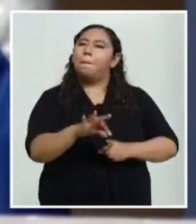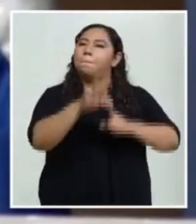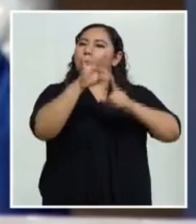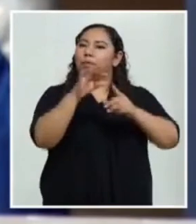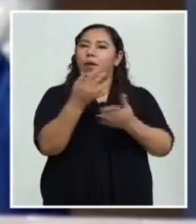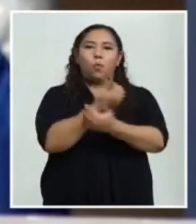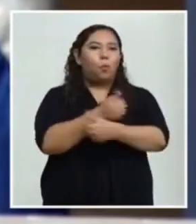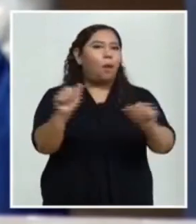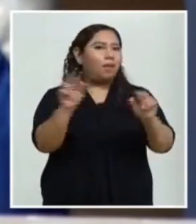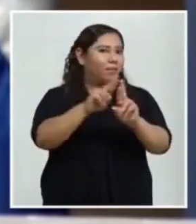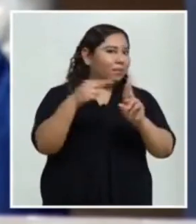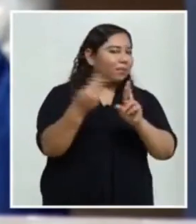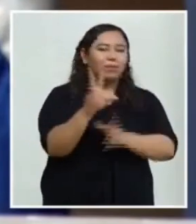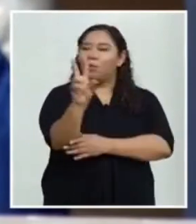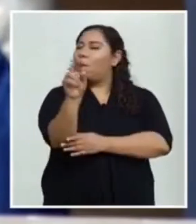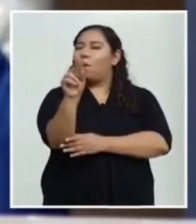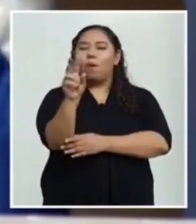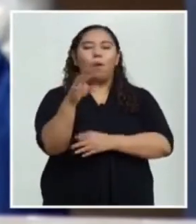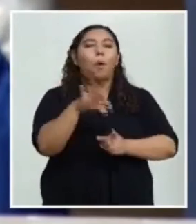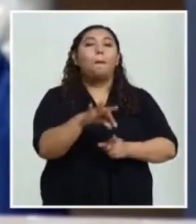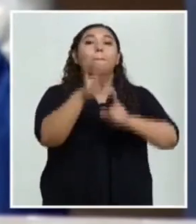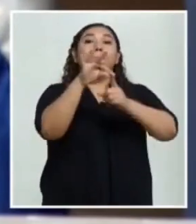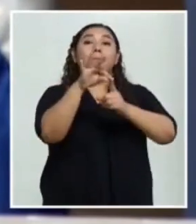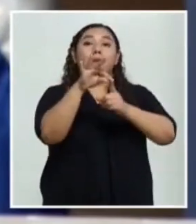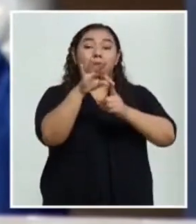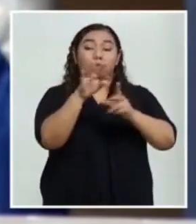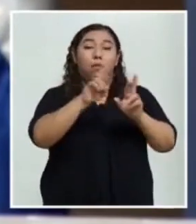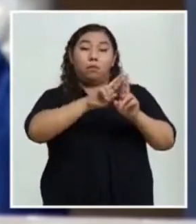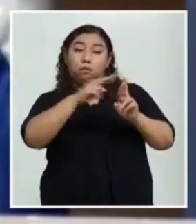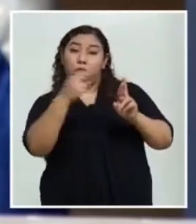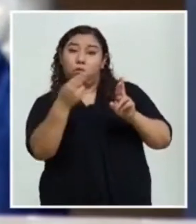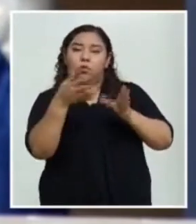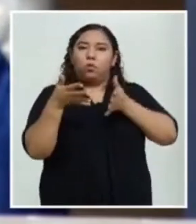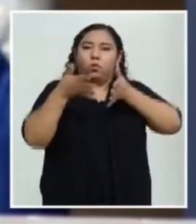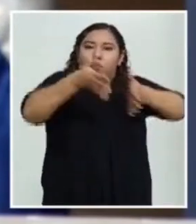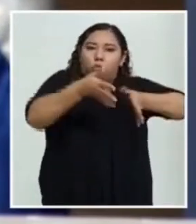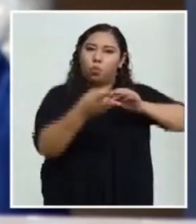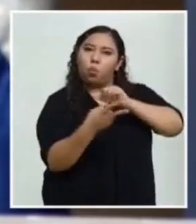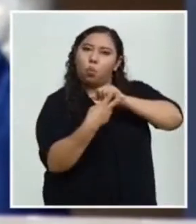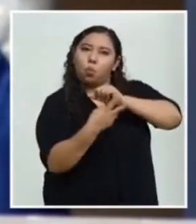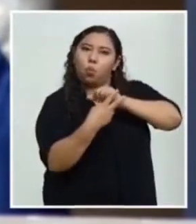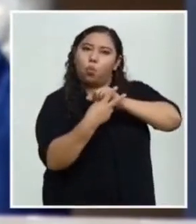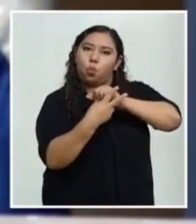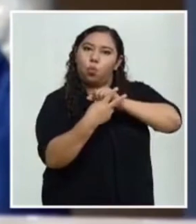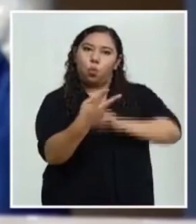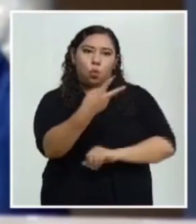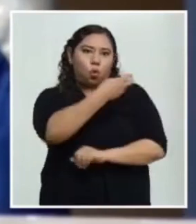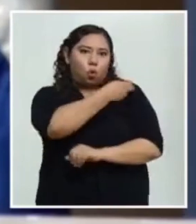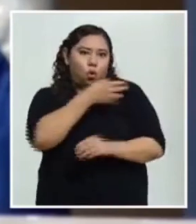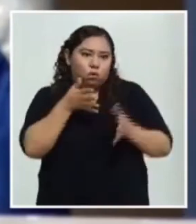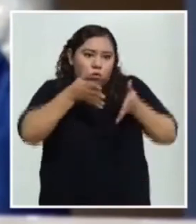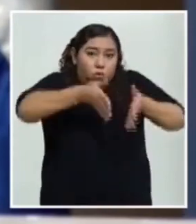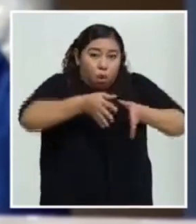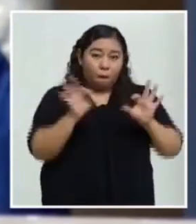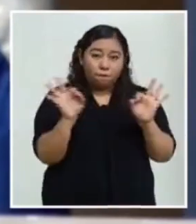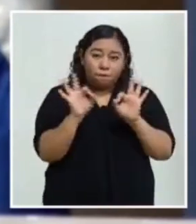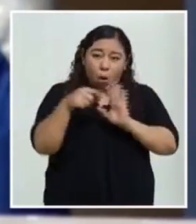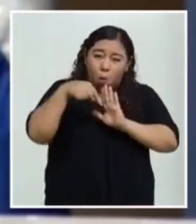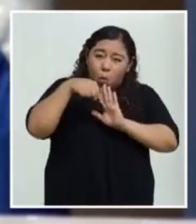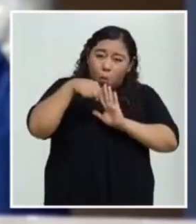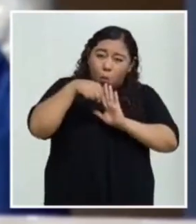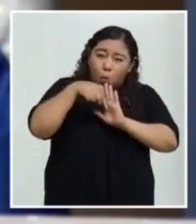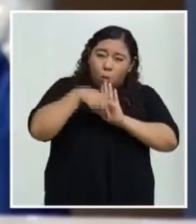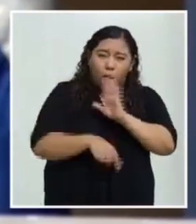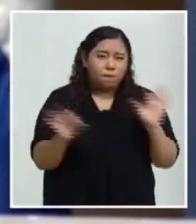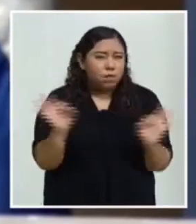cámaras, que tiene diez almacenes regionales de vacunas, con cámaras también de congelación y refrigeración, que